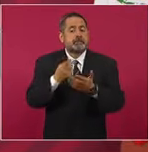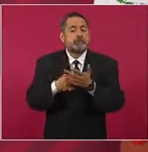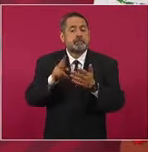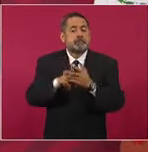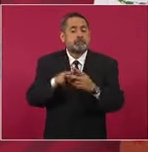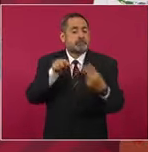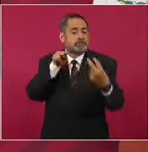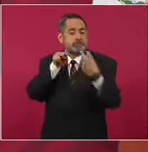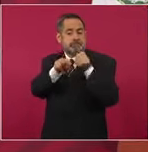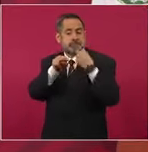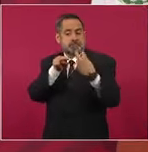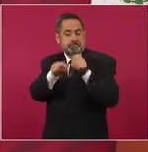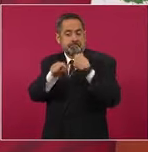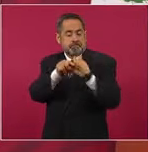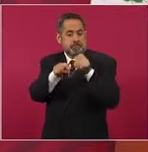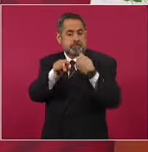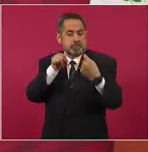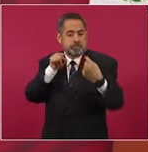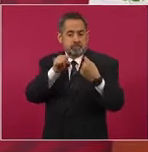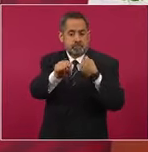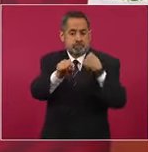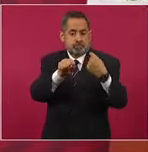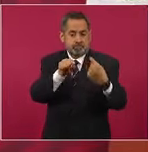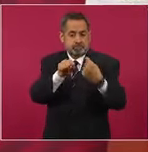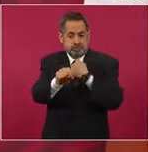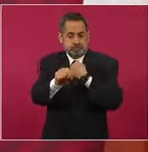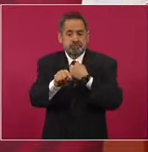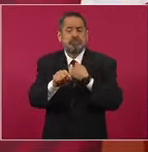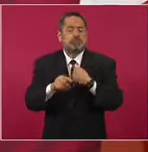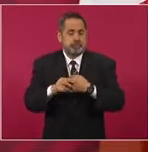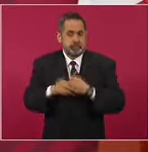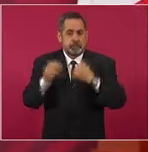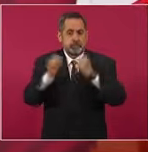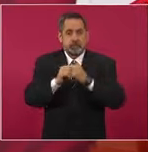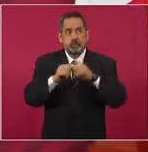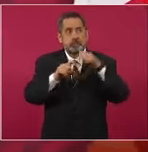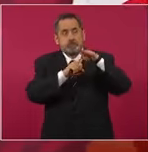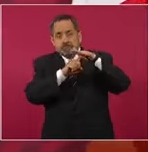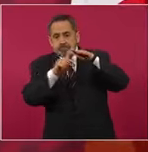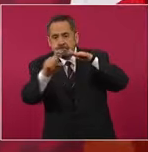y además electrificado,